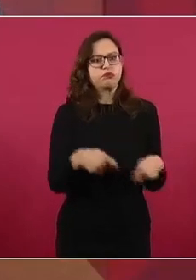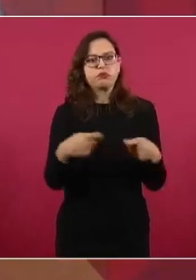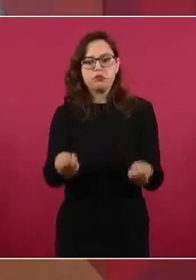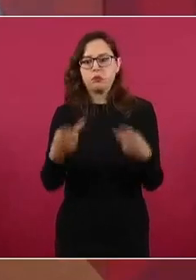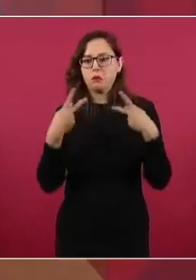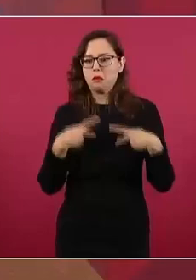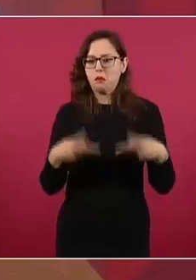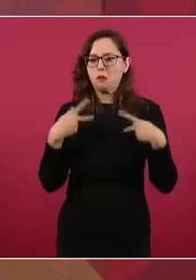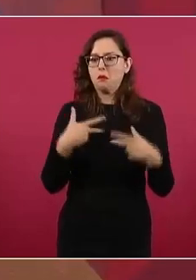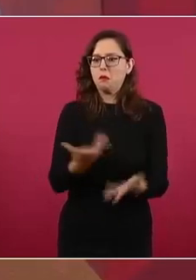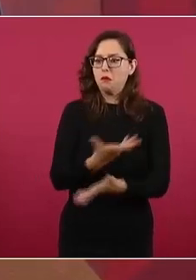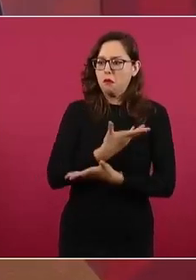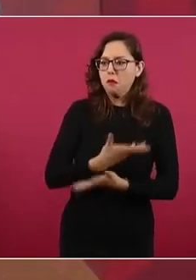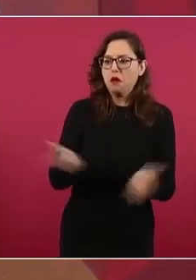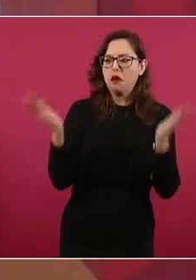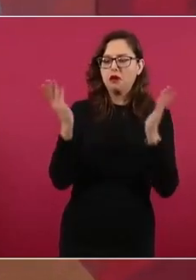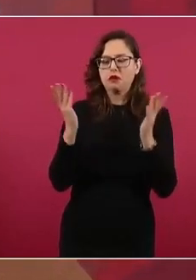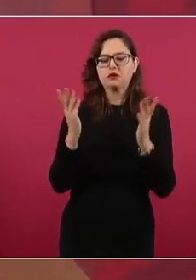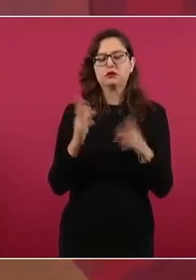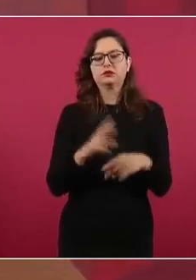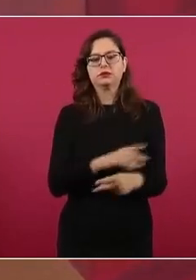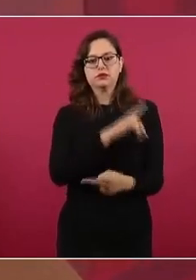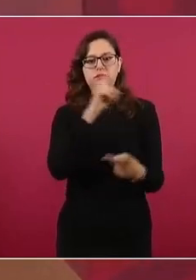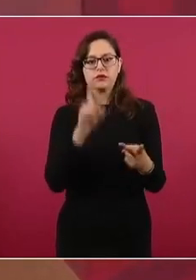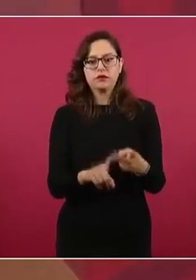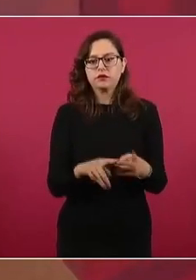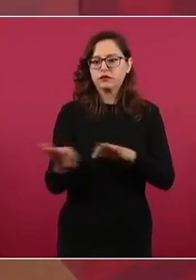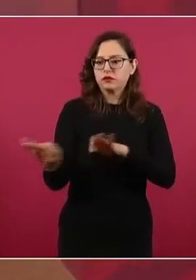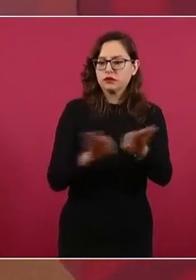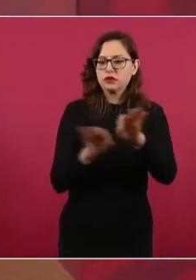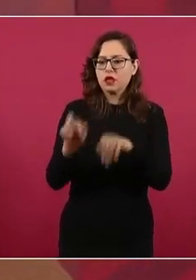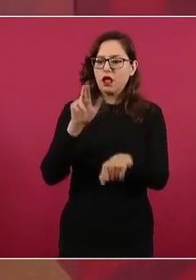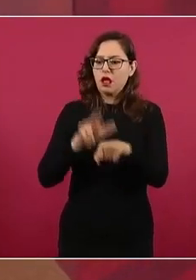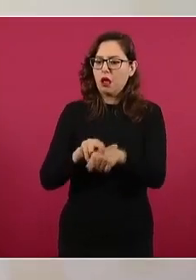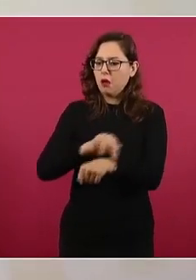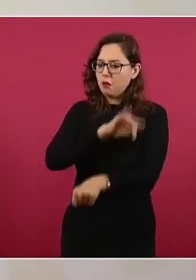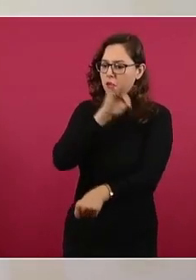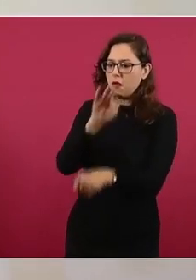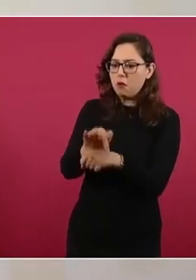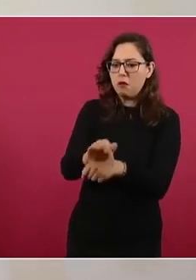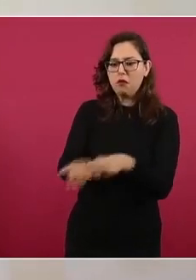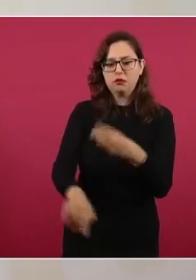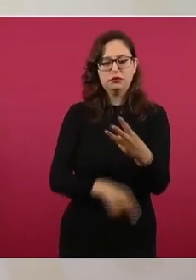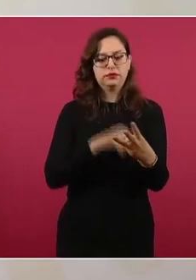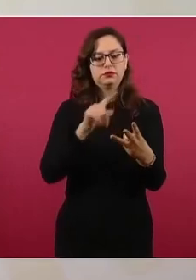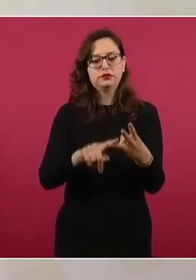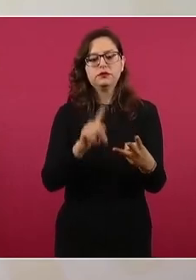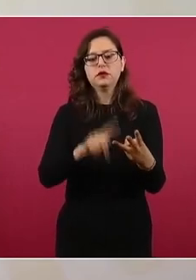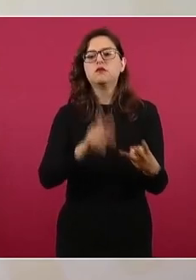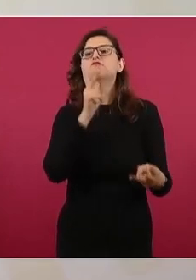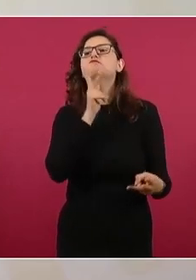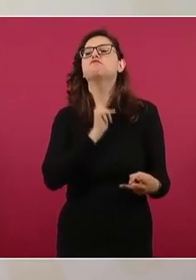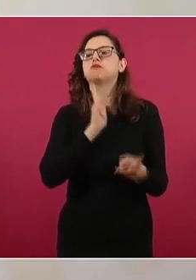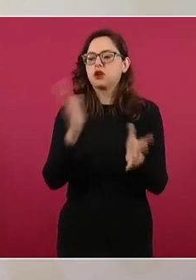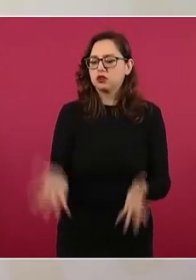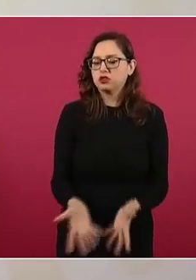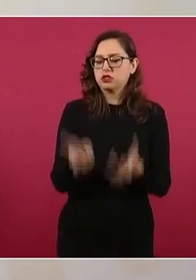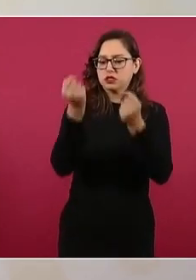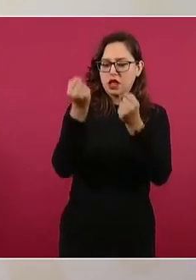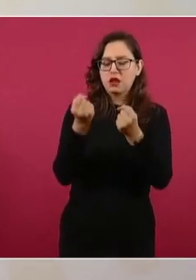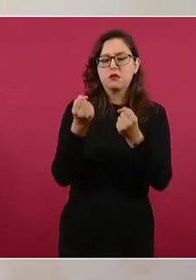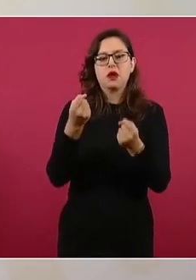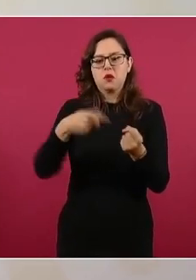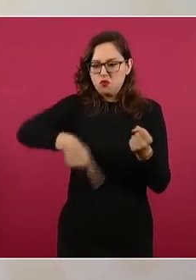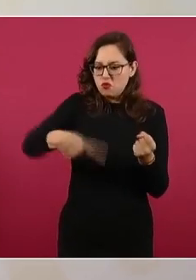la entrega a la tierra de los campesinos, la defensa de los obreros, la recuperación del petróleo que estaba en manos de